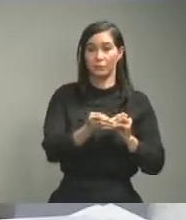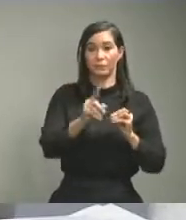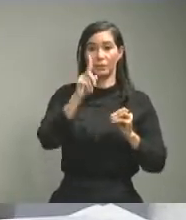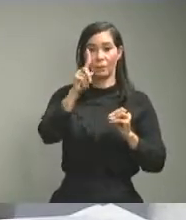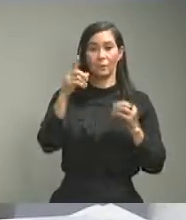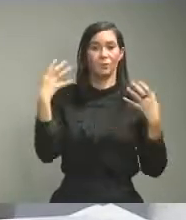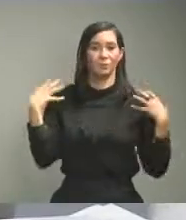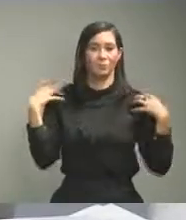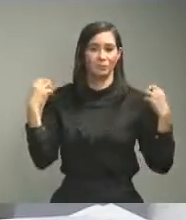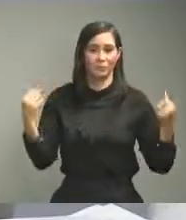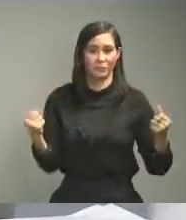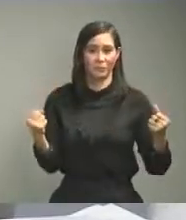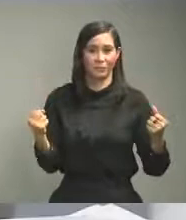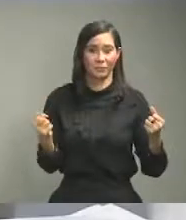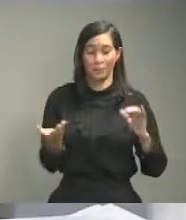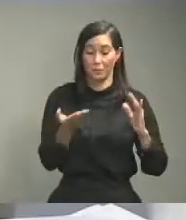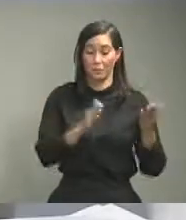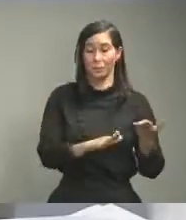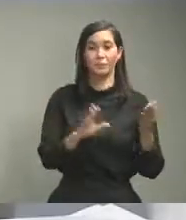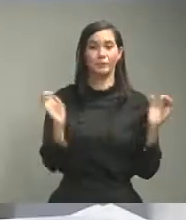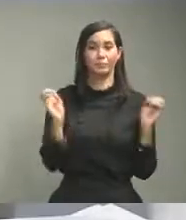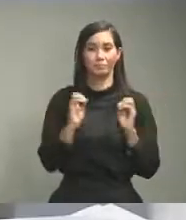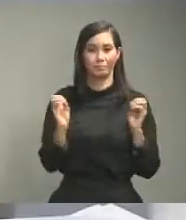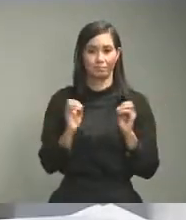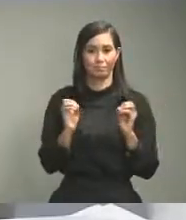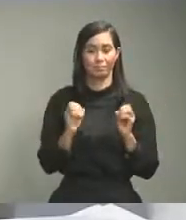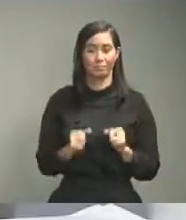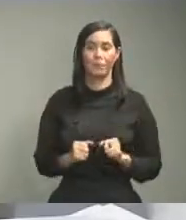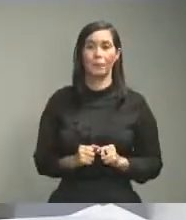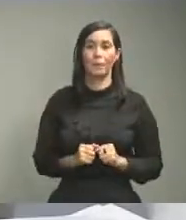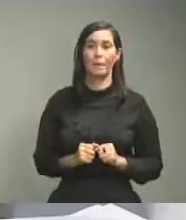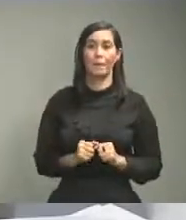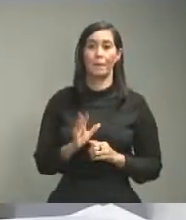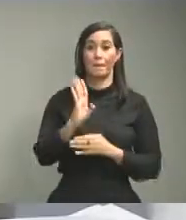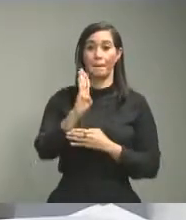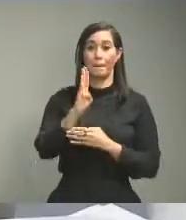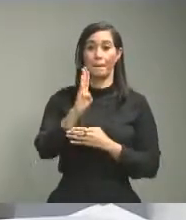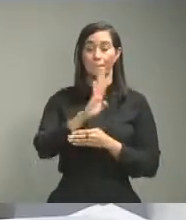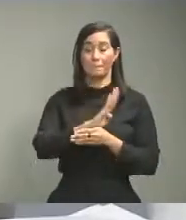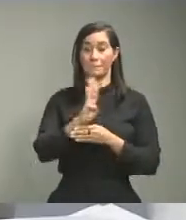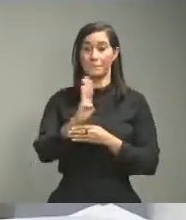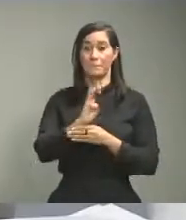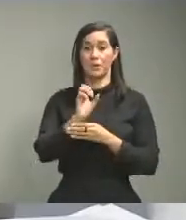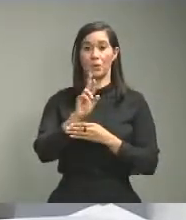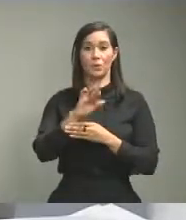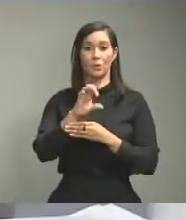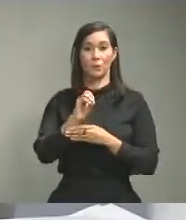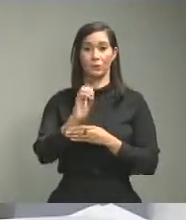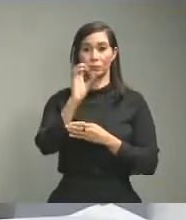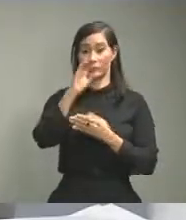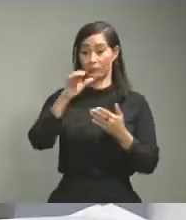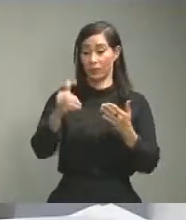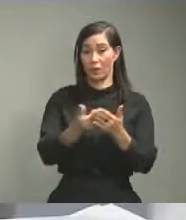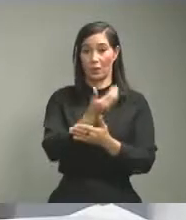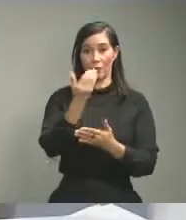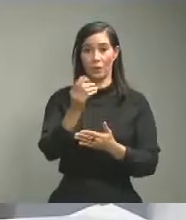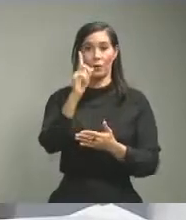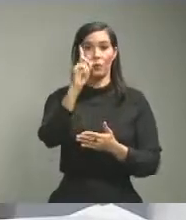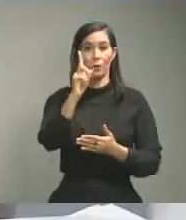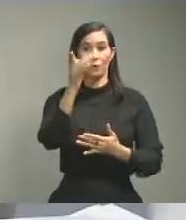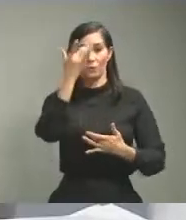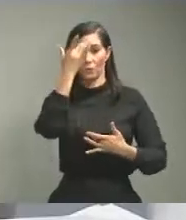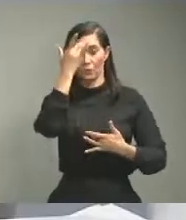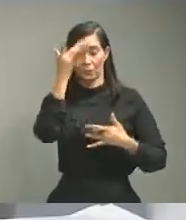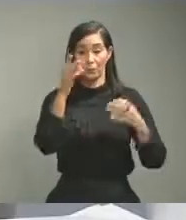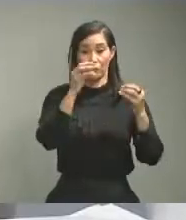recuperado ningún fallecimiento Bauruco 0 casos nuevos 1 acumulado